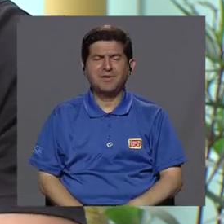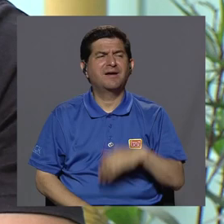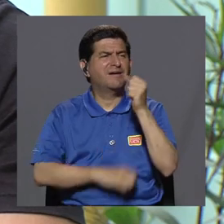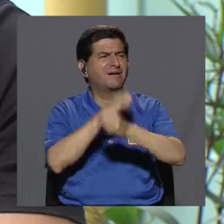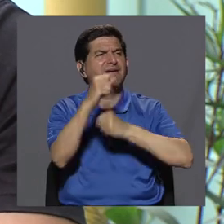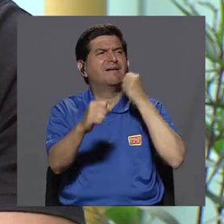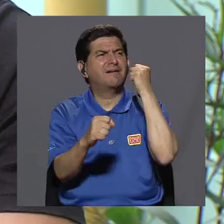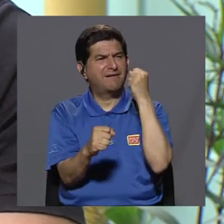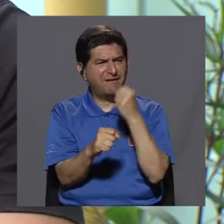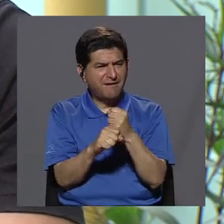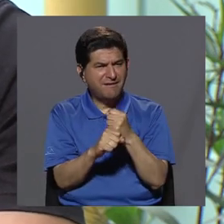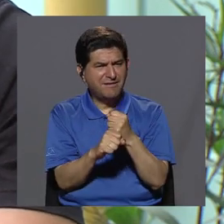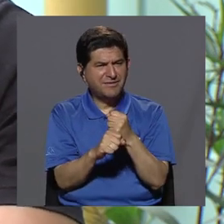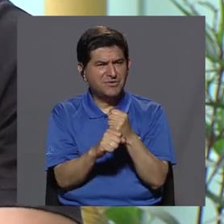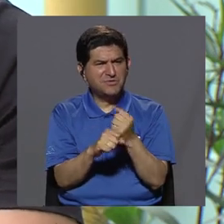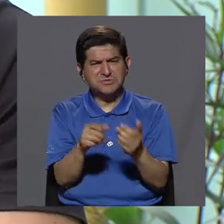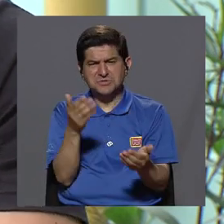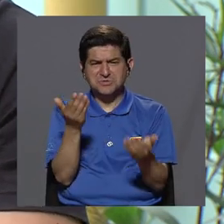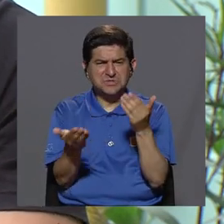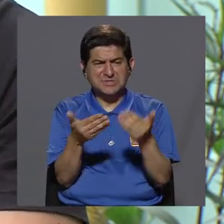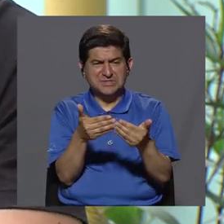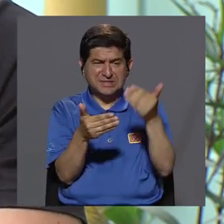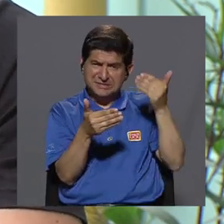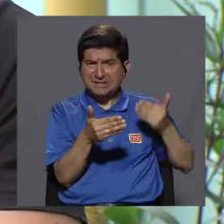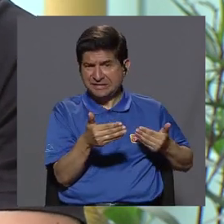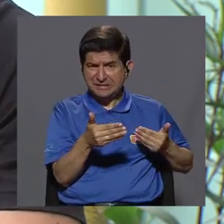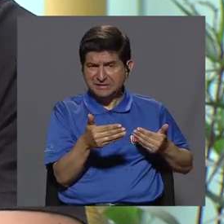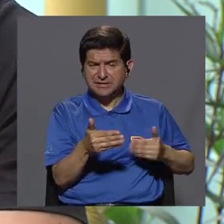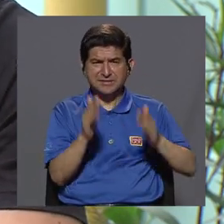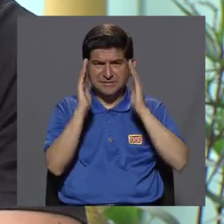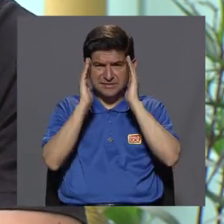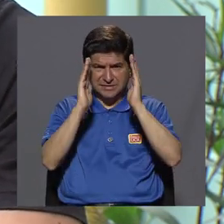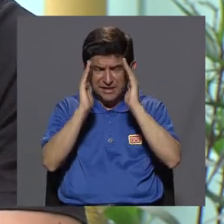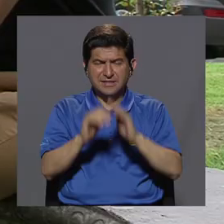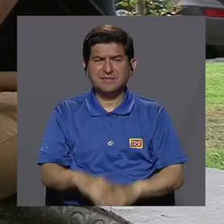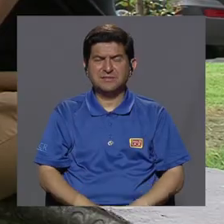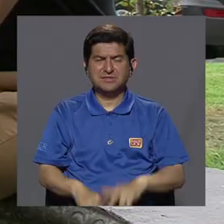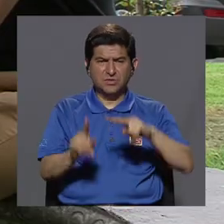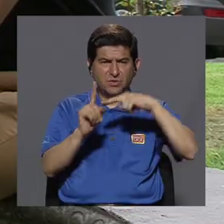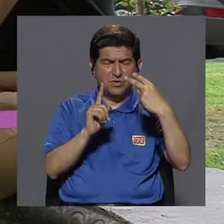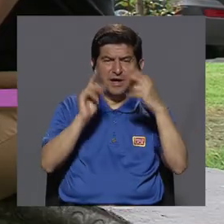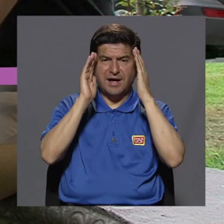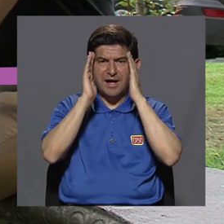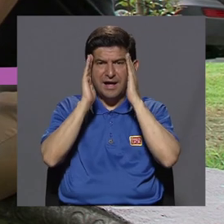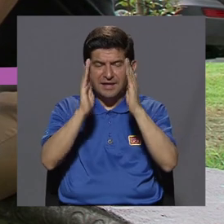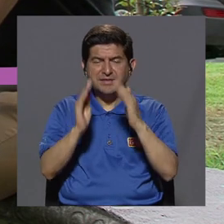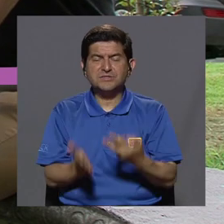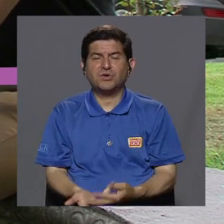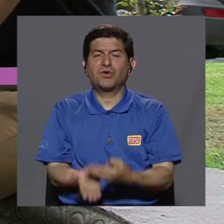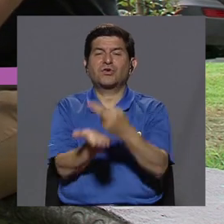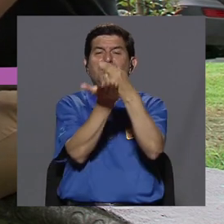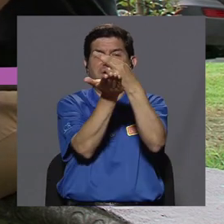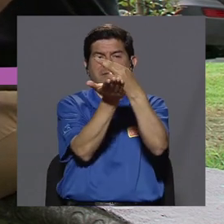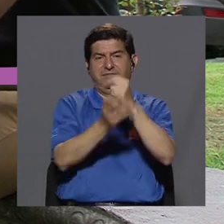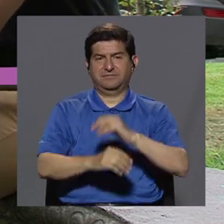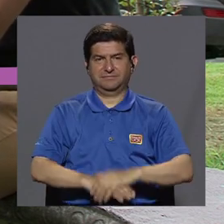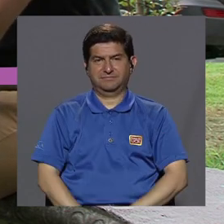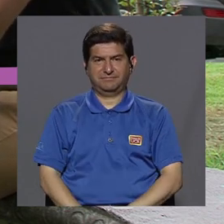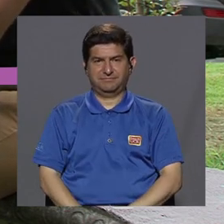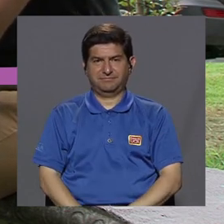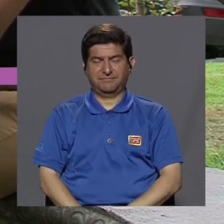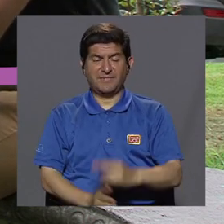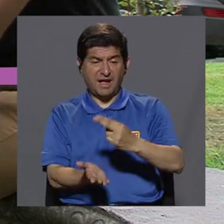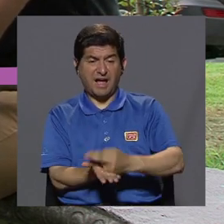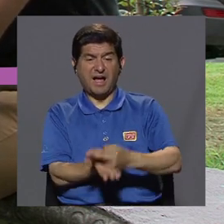años, pues, atrás, ¿verdad?, se han abordado desde la parte de atención, rehabilitación, ¿verdad?, la